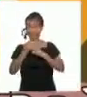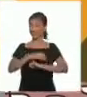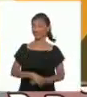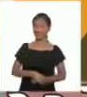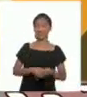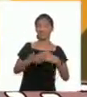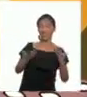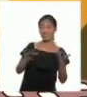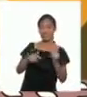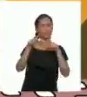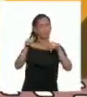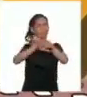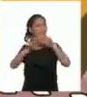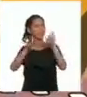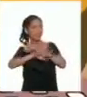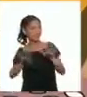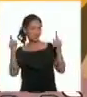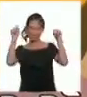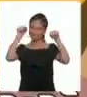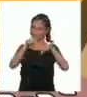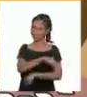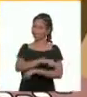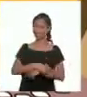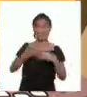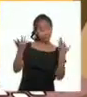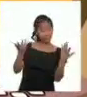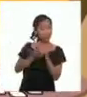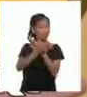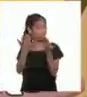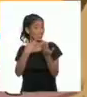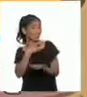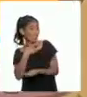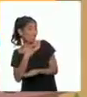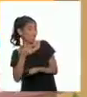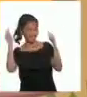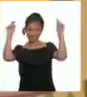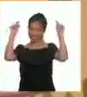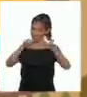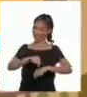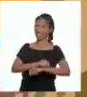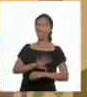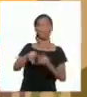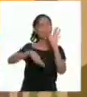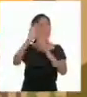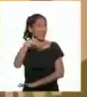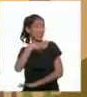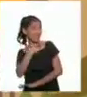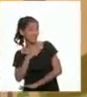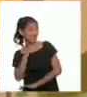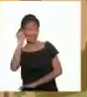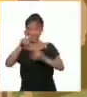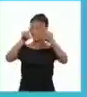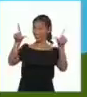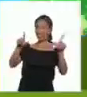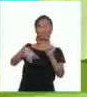chicas y chicos eso ha sido todo por este día espero que les haya encantado estar aquí en su momento favorito del programa la